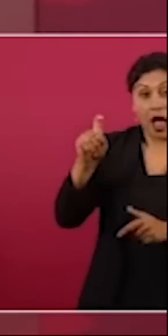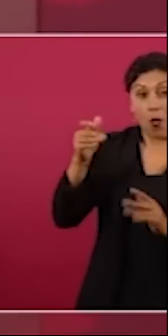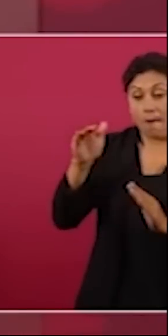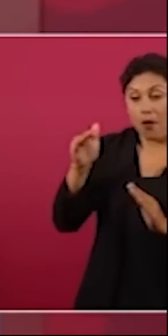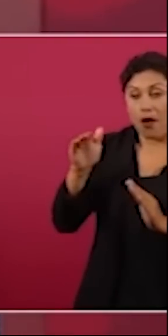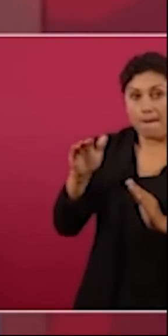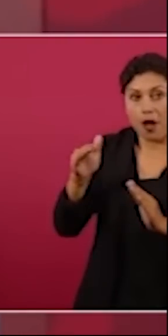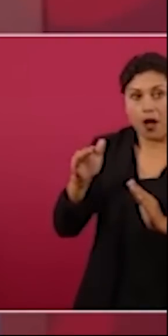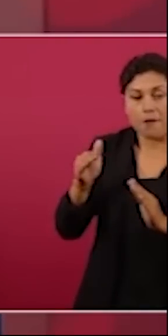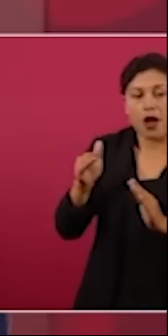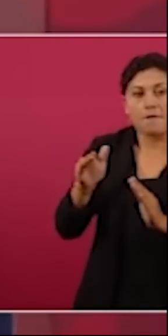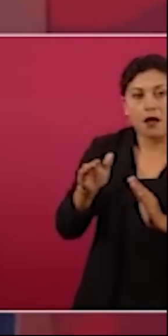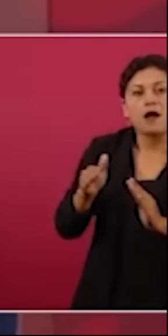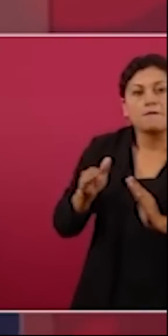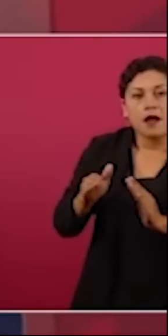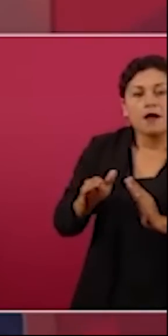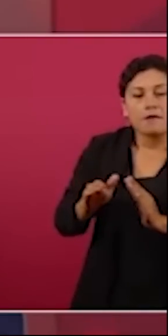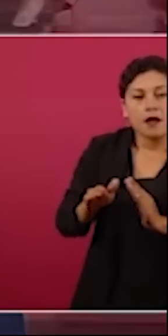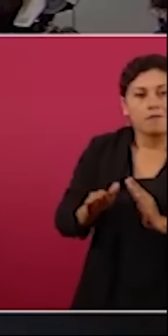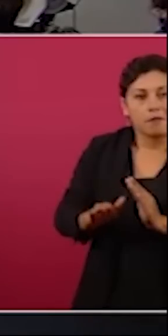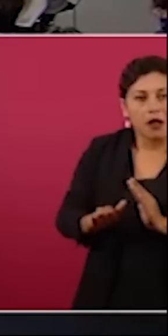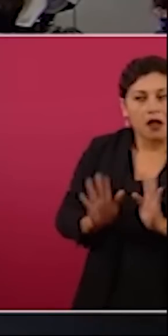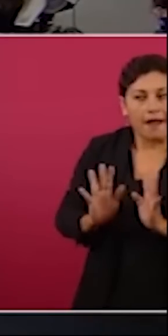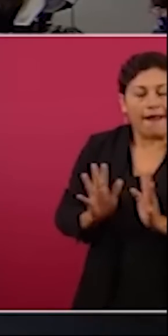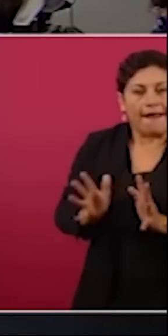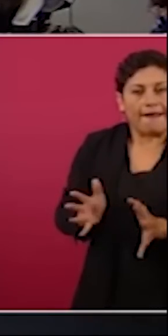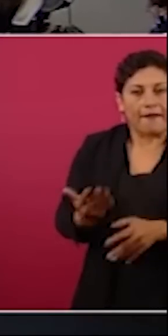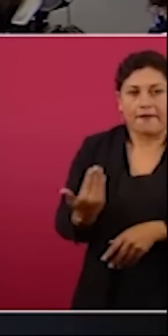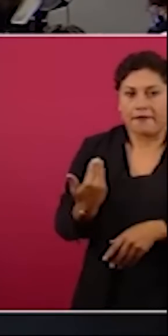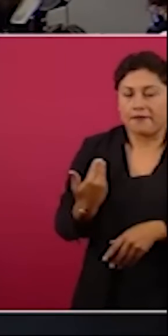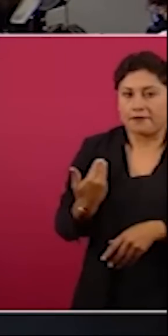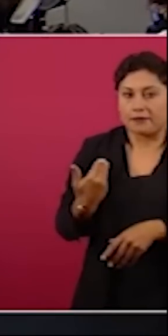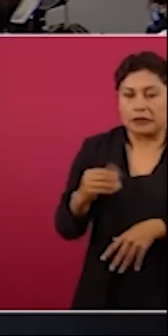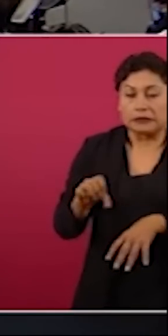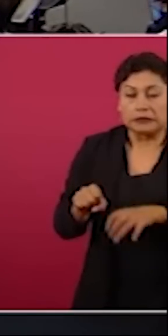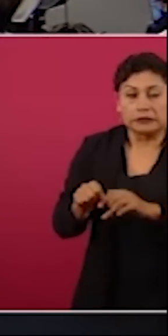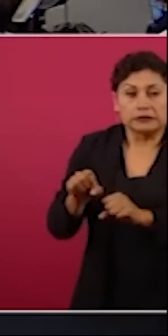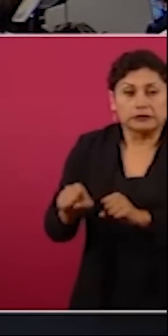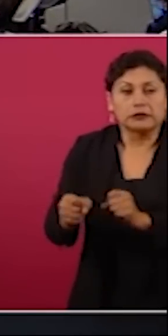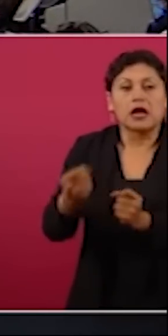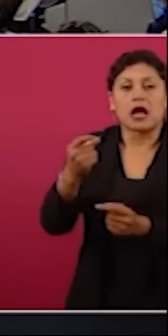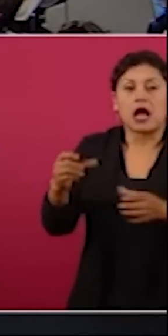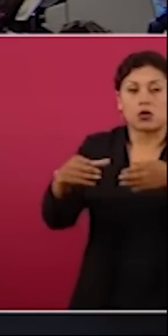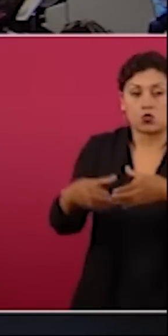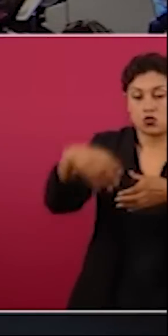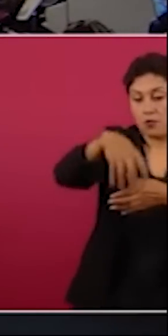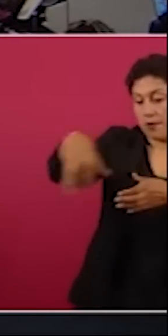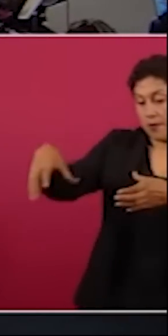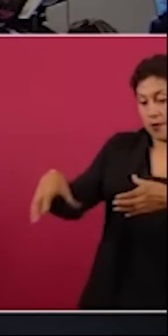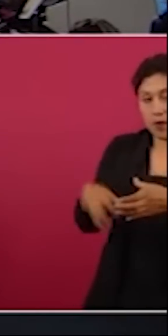ya se tenía un tirante de agua en algunos pozos de dos metros dos metros y medio